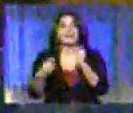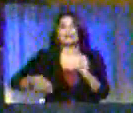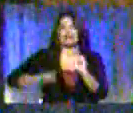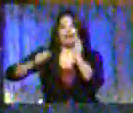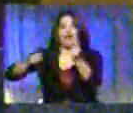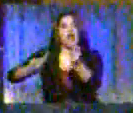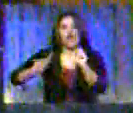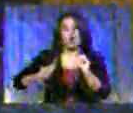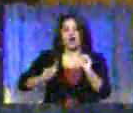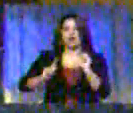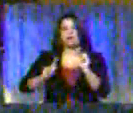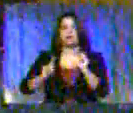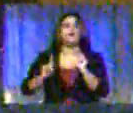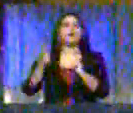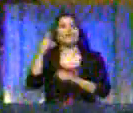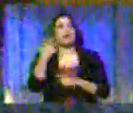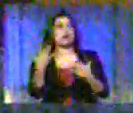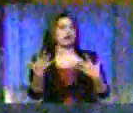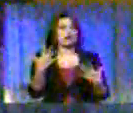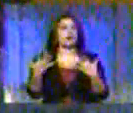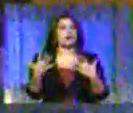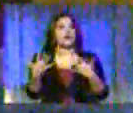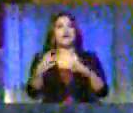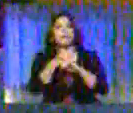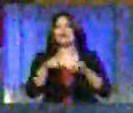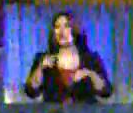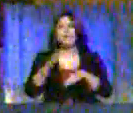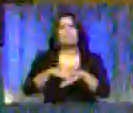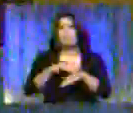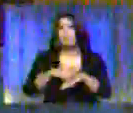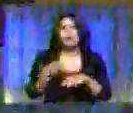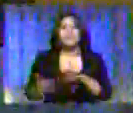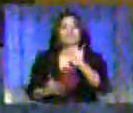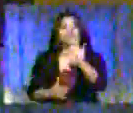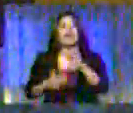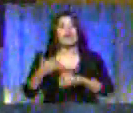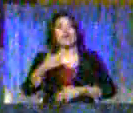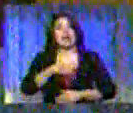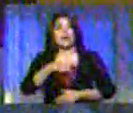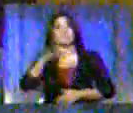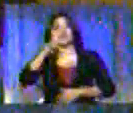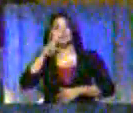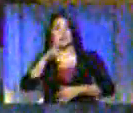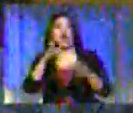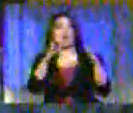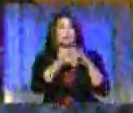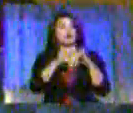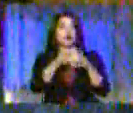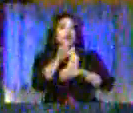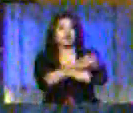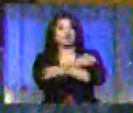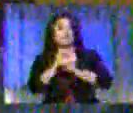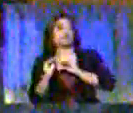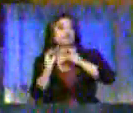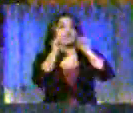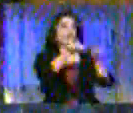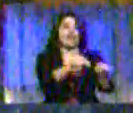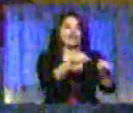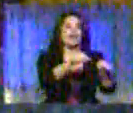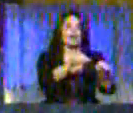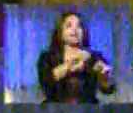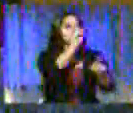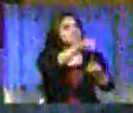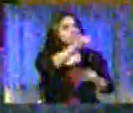la derecha venezolana fue alentarlos allá a Sao Paulo, a Río de Janeiro. Ahí está la foto, Luis José Marcano.